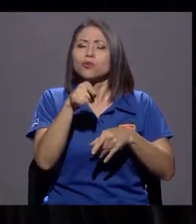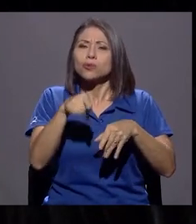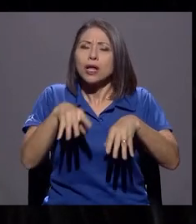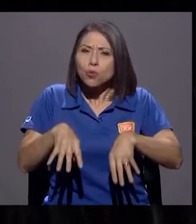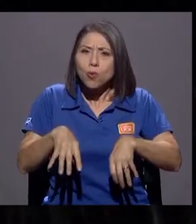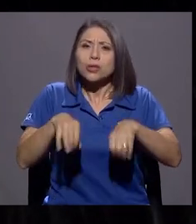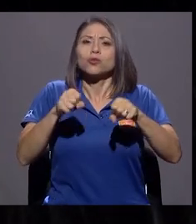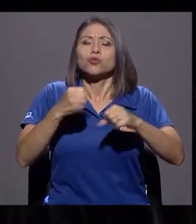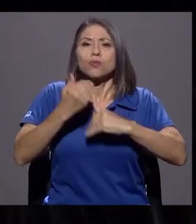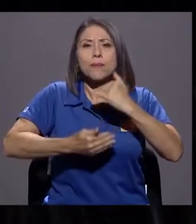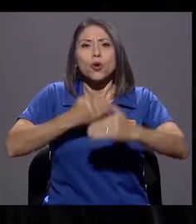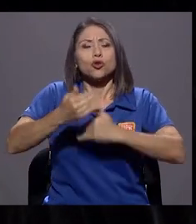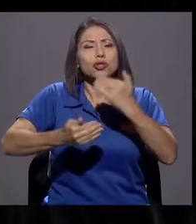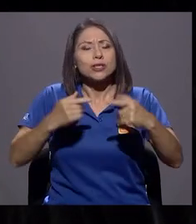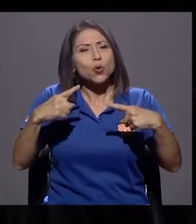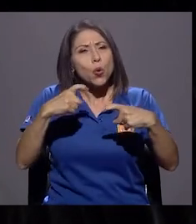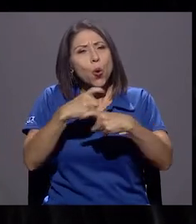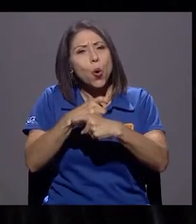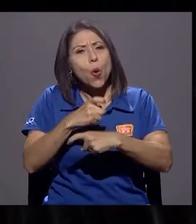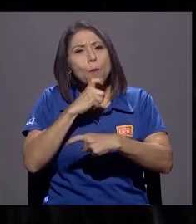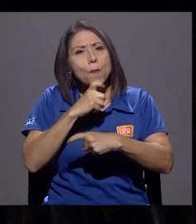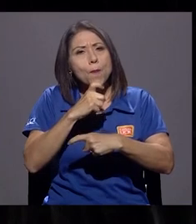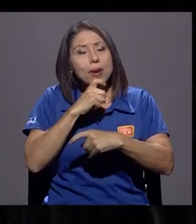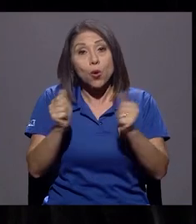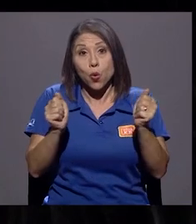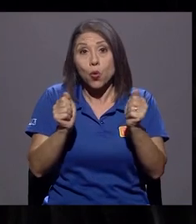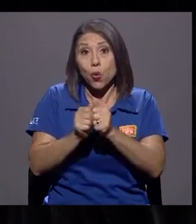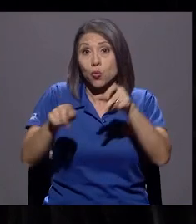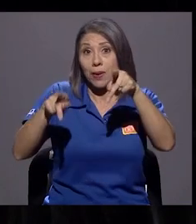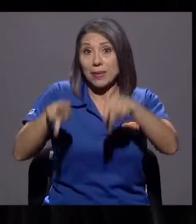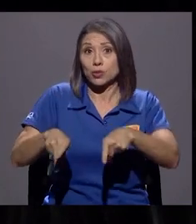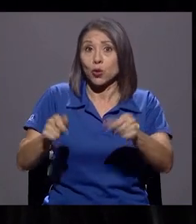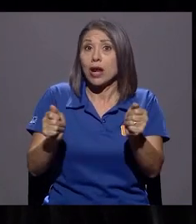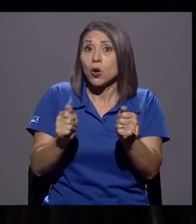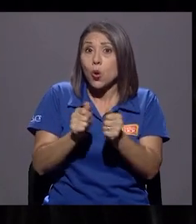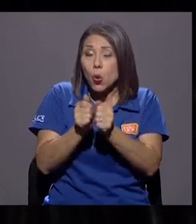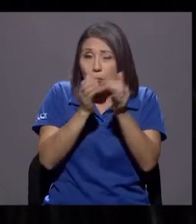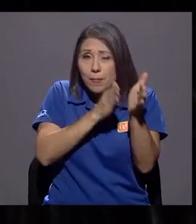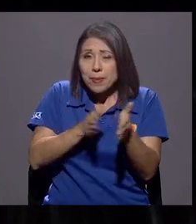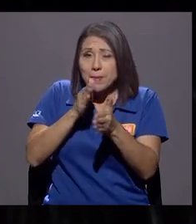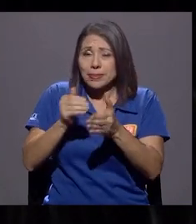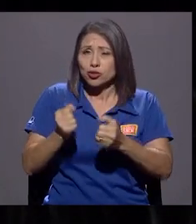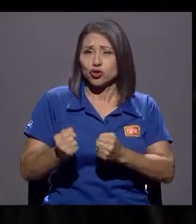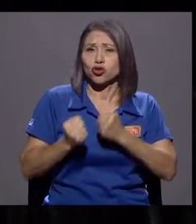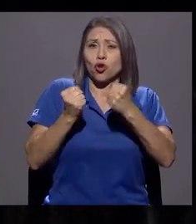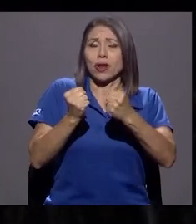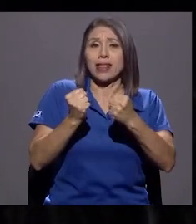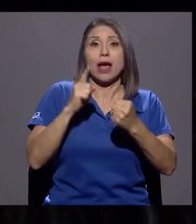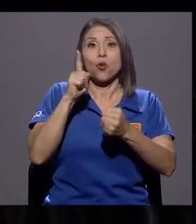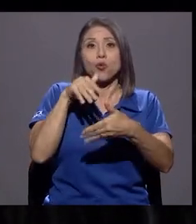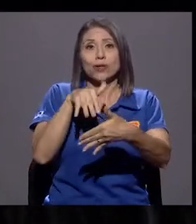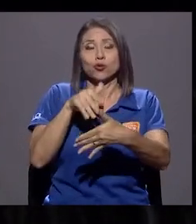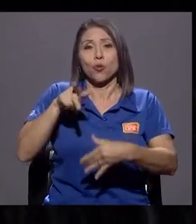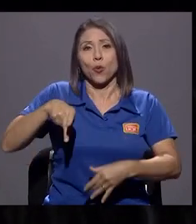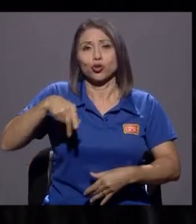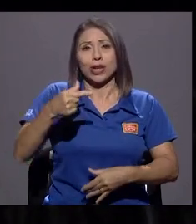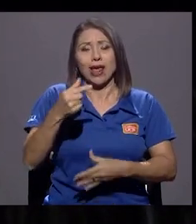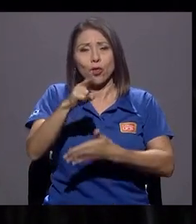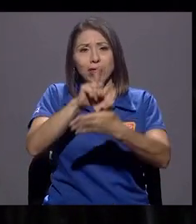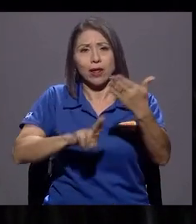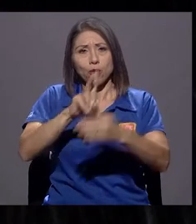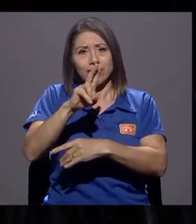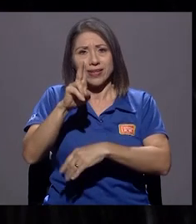proceso totalmente complejo, pero además con una persona con una formación muy sólida, inclusive un posgrado de la Universidad Nacional. En todo